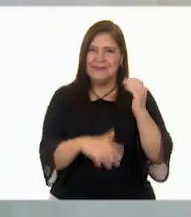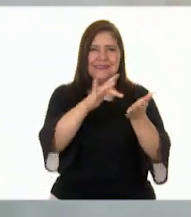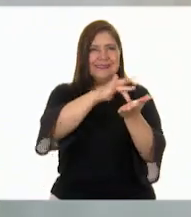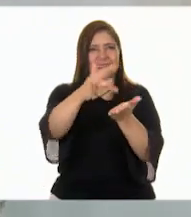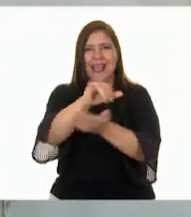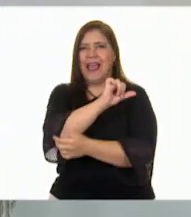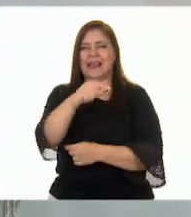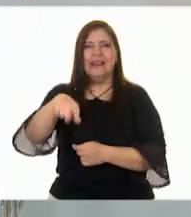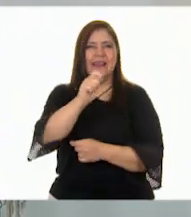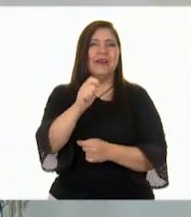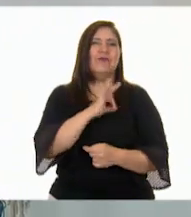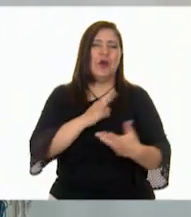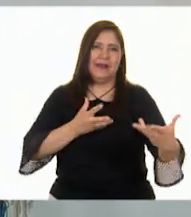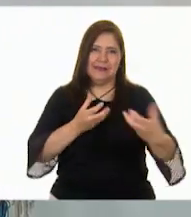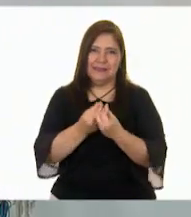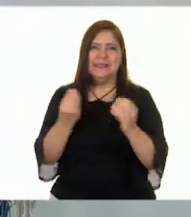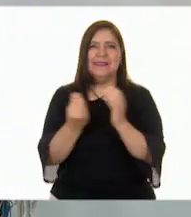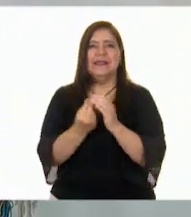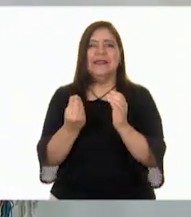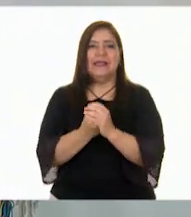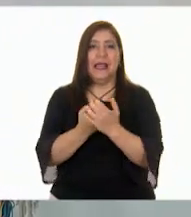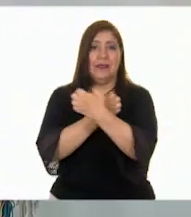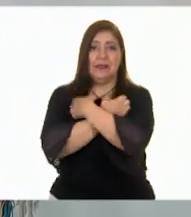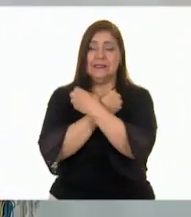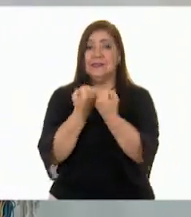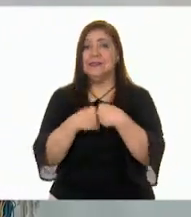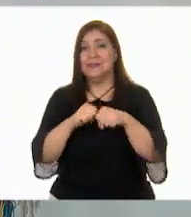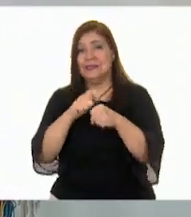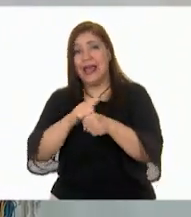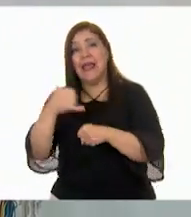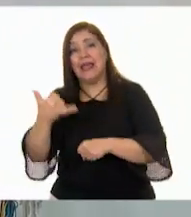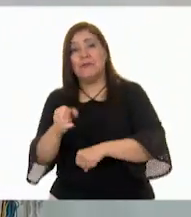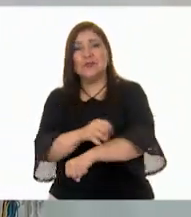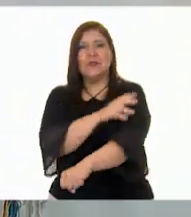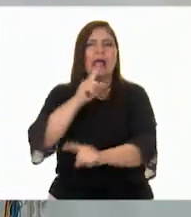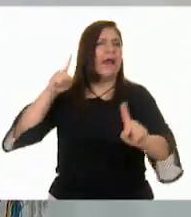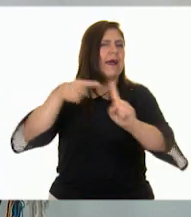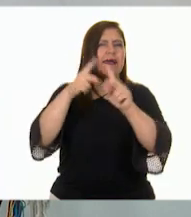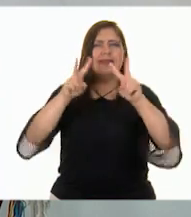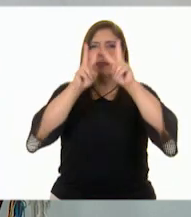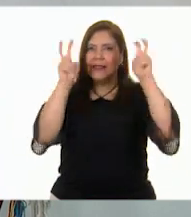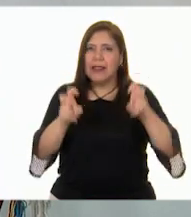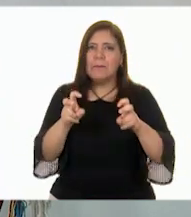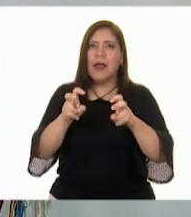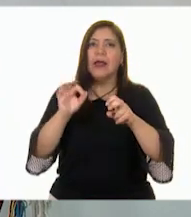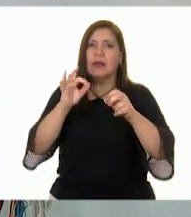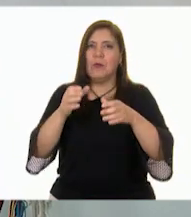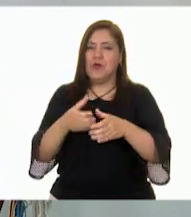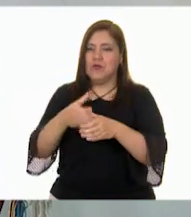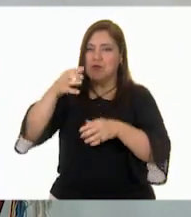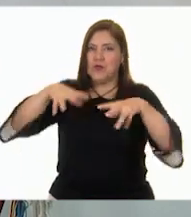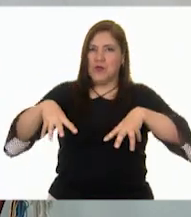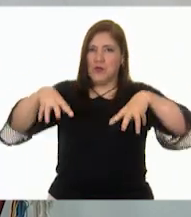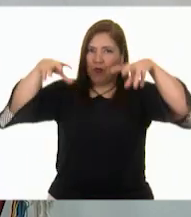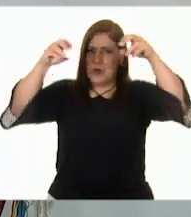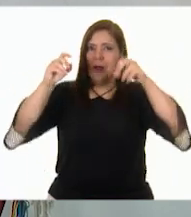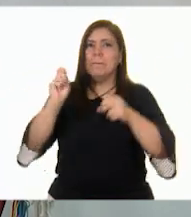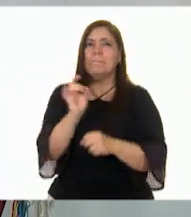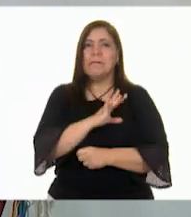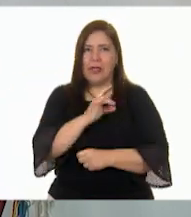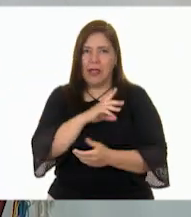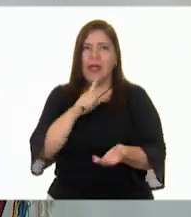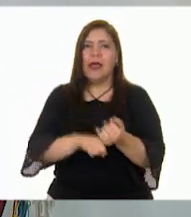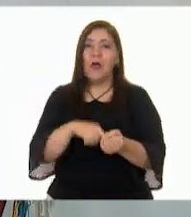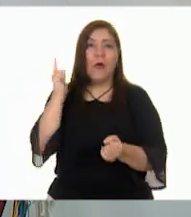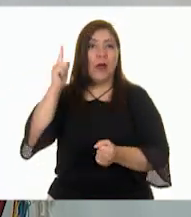Muchísimas gracias por estar con nosotros en la clase de educación socioemocional. El tema fue en la Torre del Miedo. Esperamos que lo hayan disfrutado